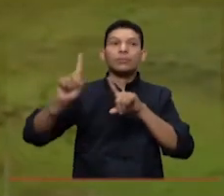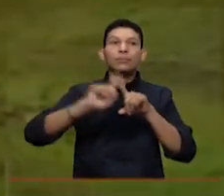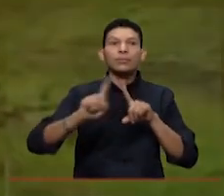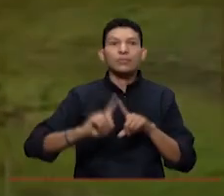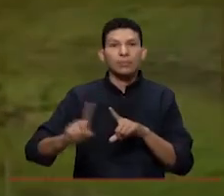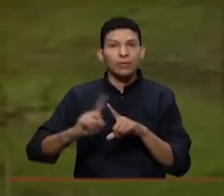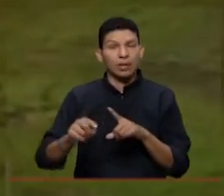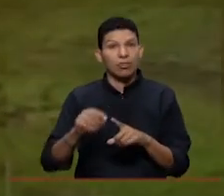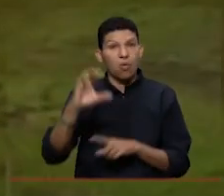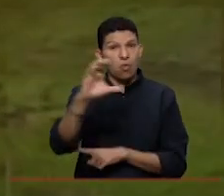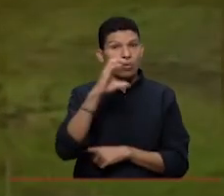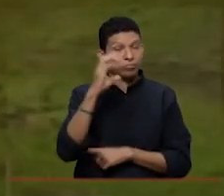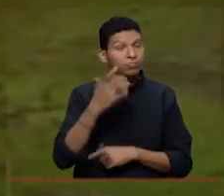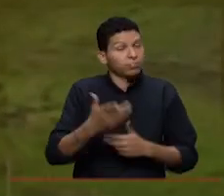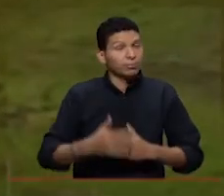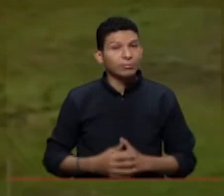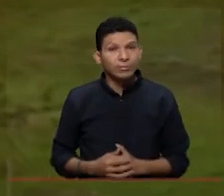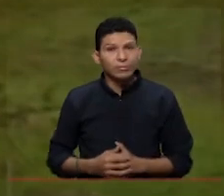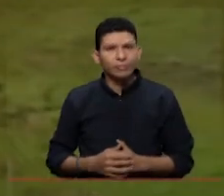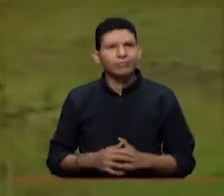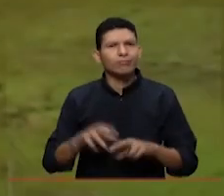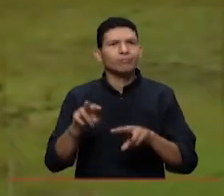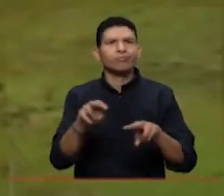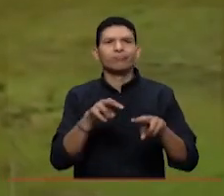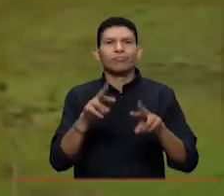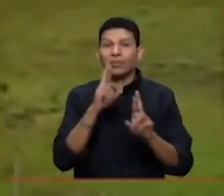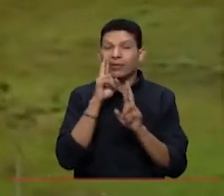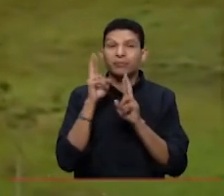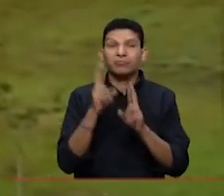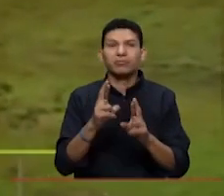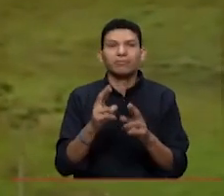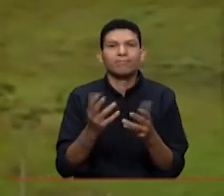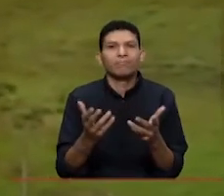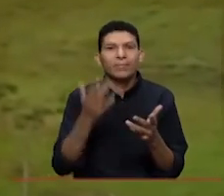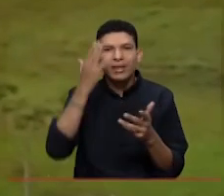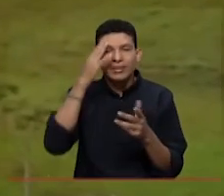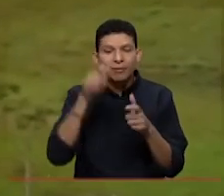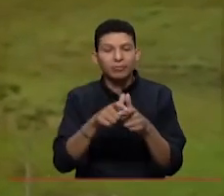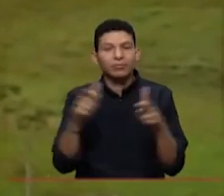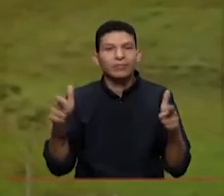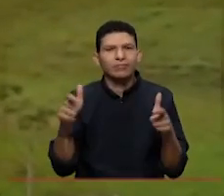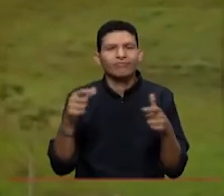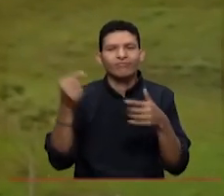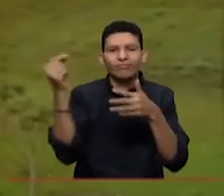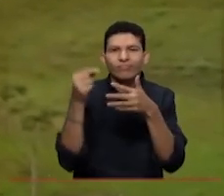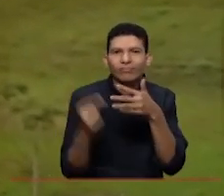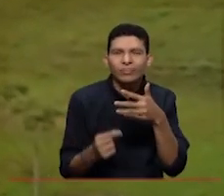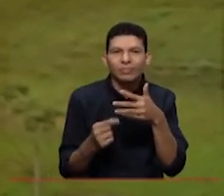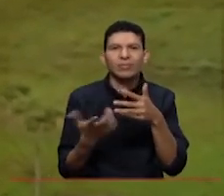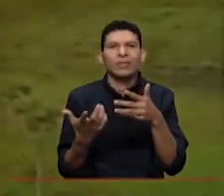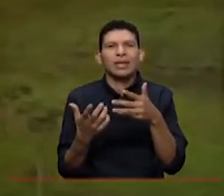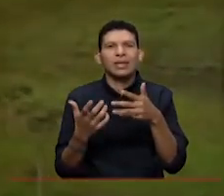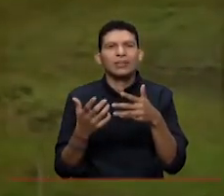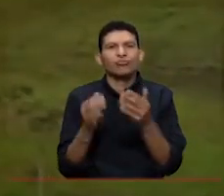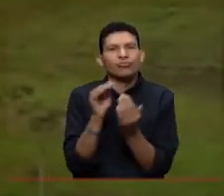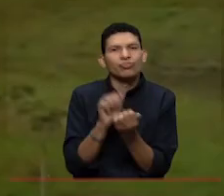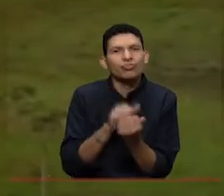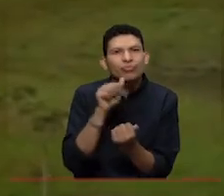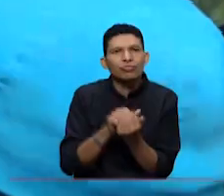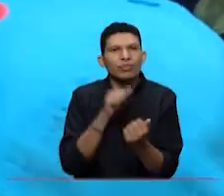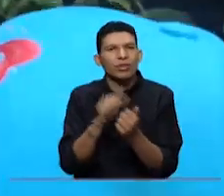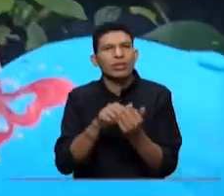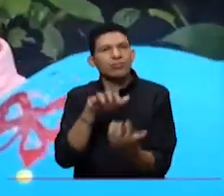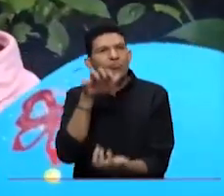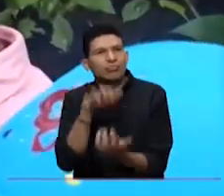diría que el país, un sitio muy reconocido por la cantidad de especies, de anfibios amenazados que hay en la